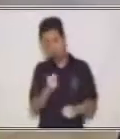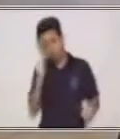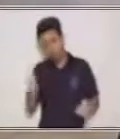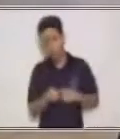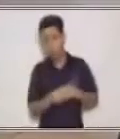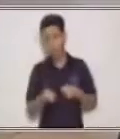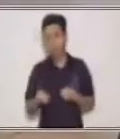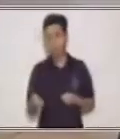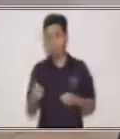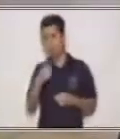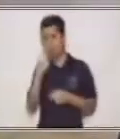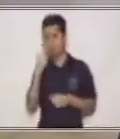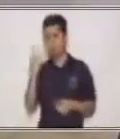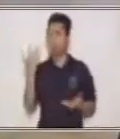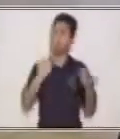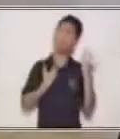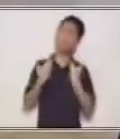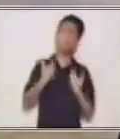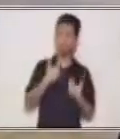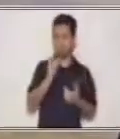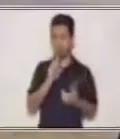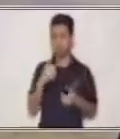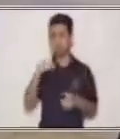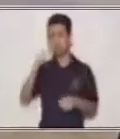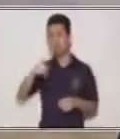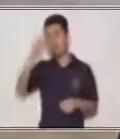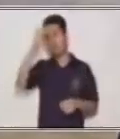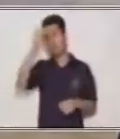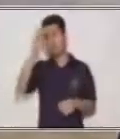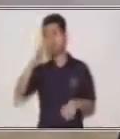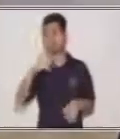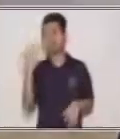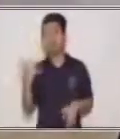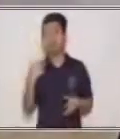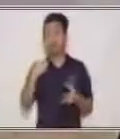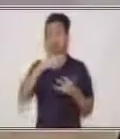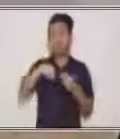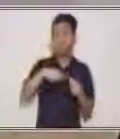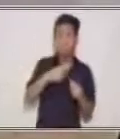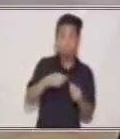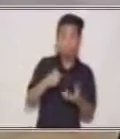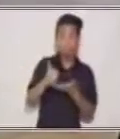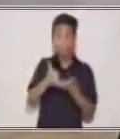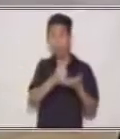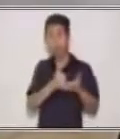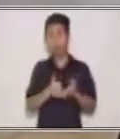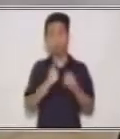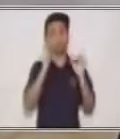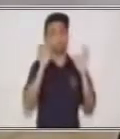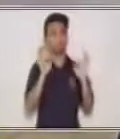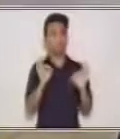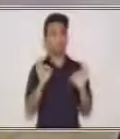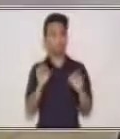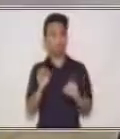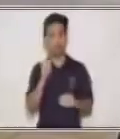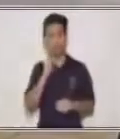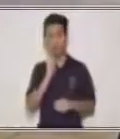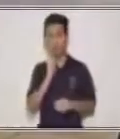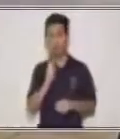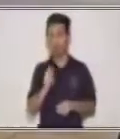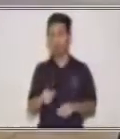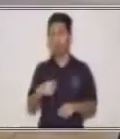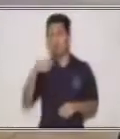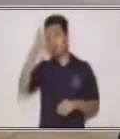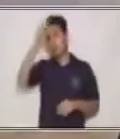tienen ustedes. Recuerden que hoy aprendimos que en familia y en cooperación todo es mejor. También aprendimos en que